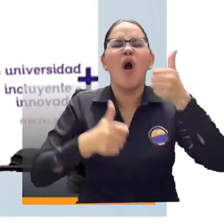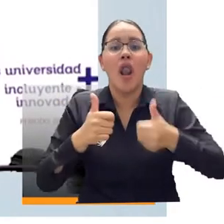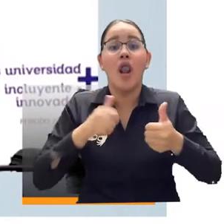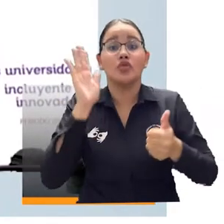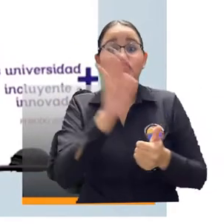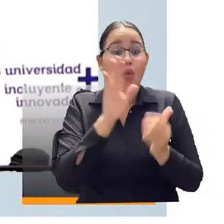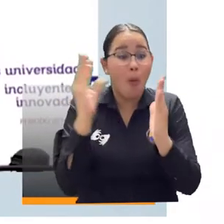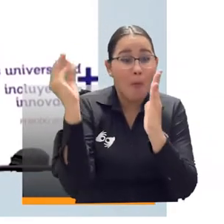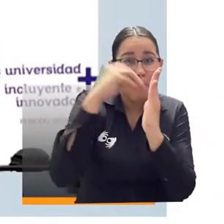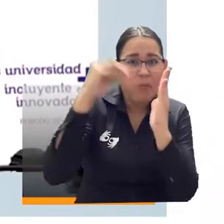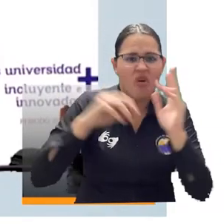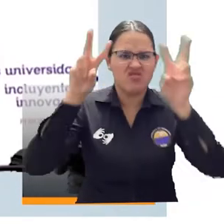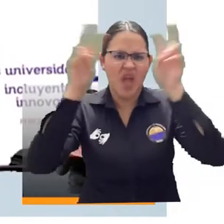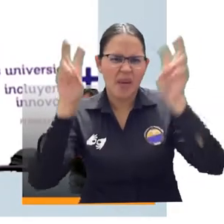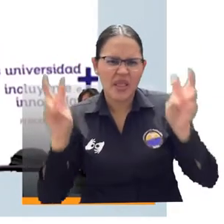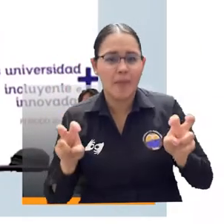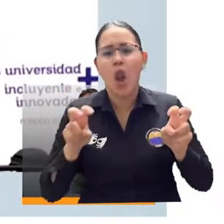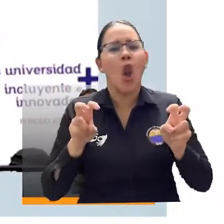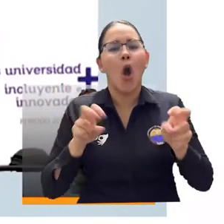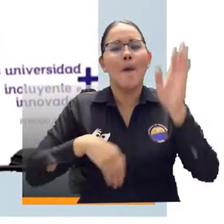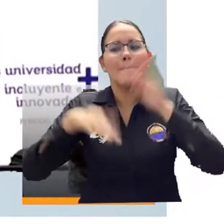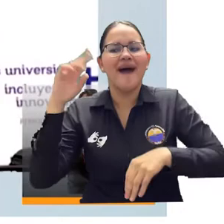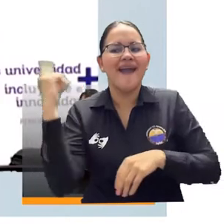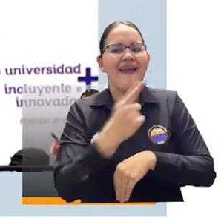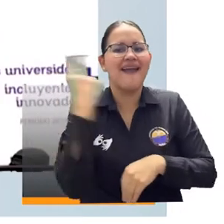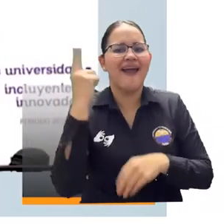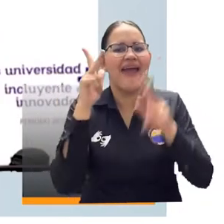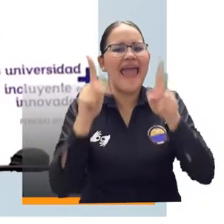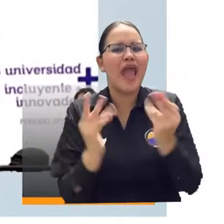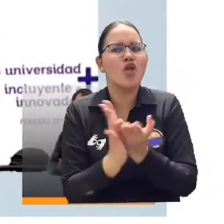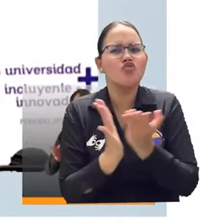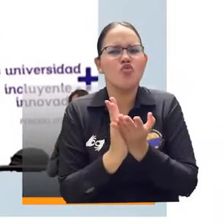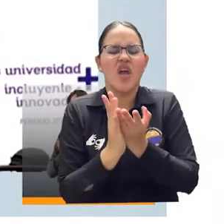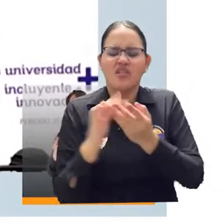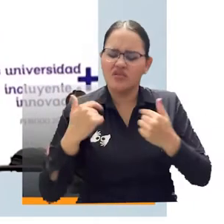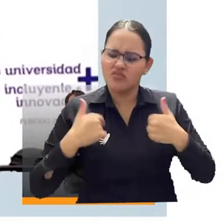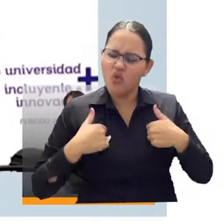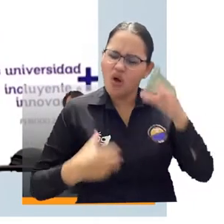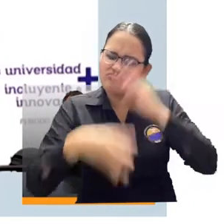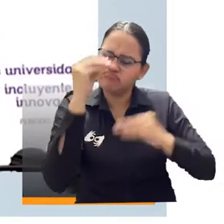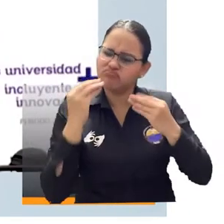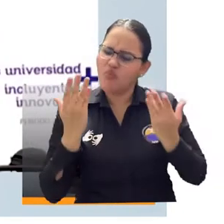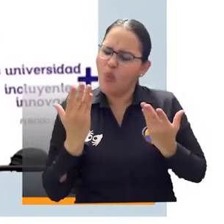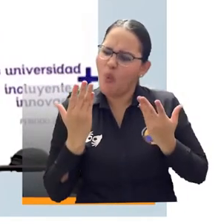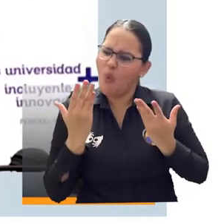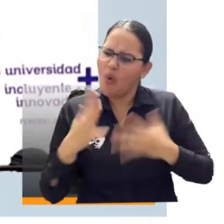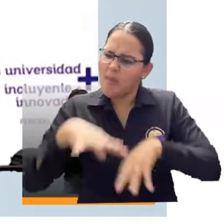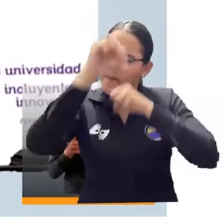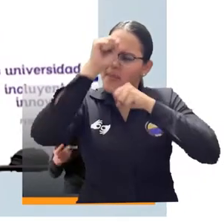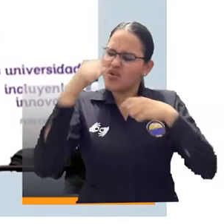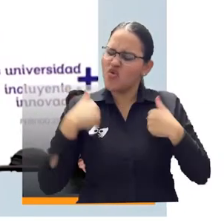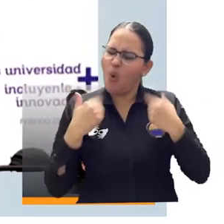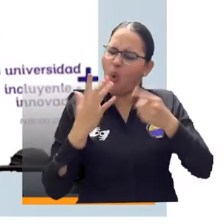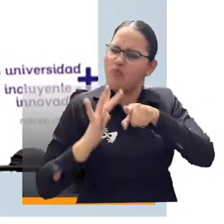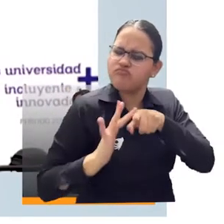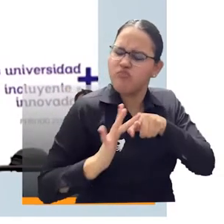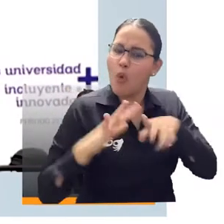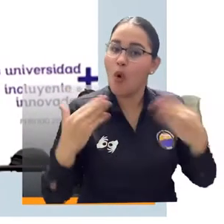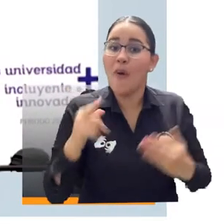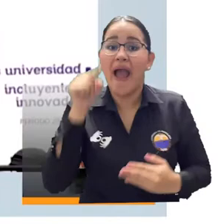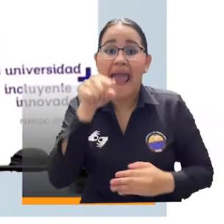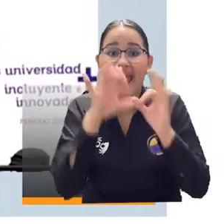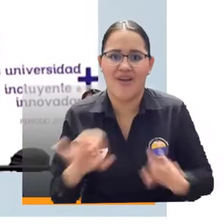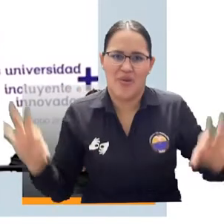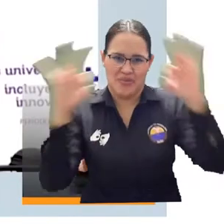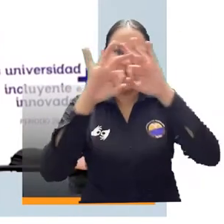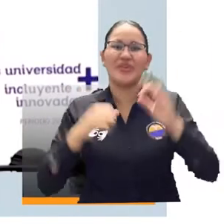en qué puede hacer el estudiante con esos conocimientos, esas habilidades y cómo esos resultados de aprendizaje se van